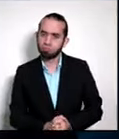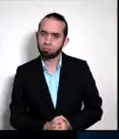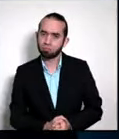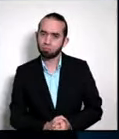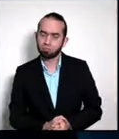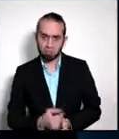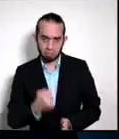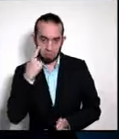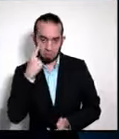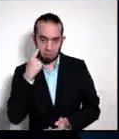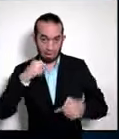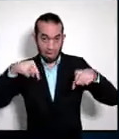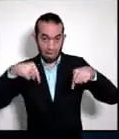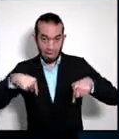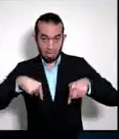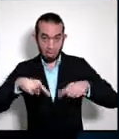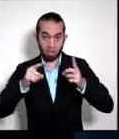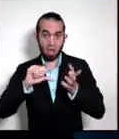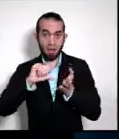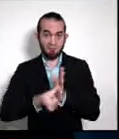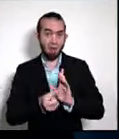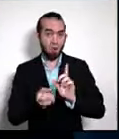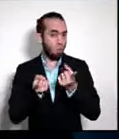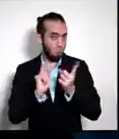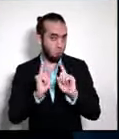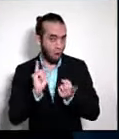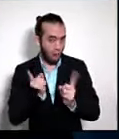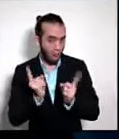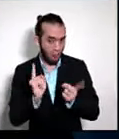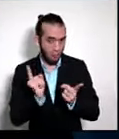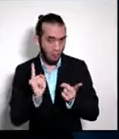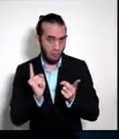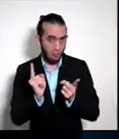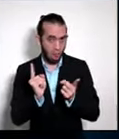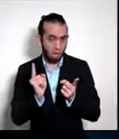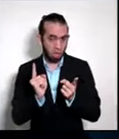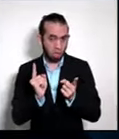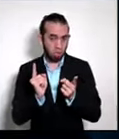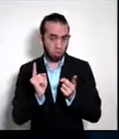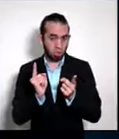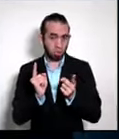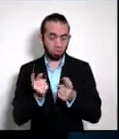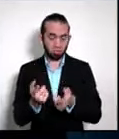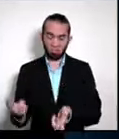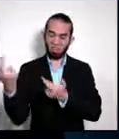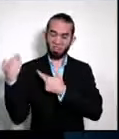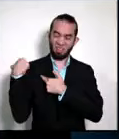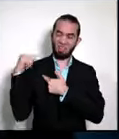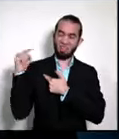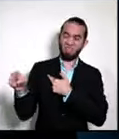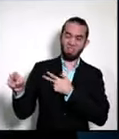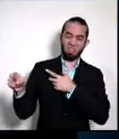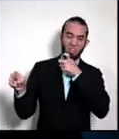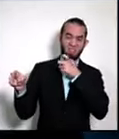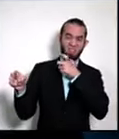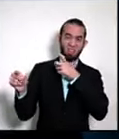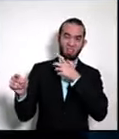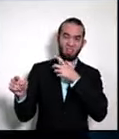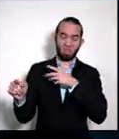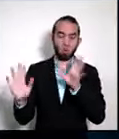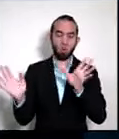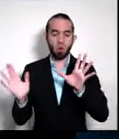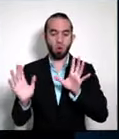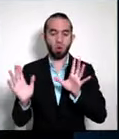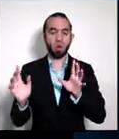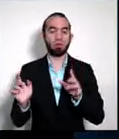aquí el énfasis es no es quien ha sido el responsable de no haber hecho es que quien va a